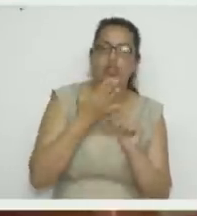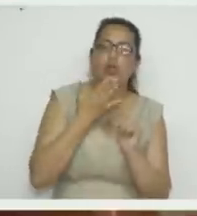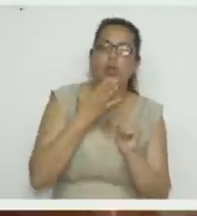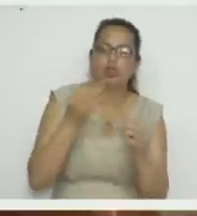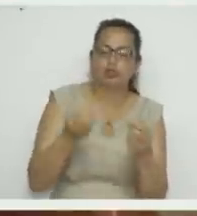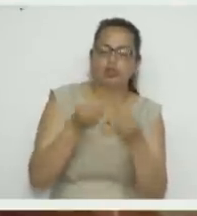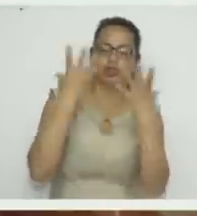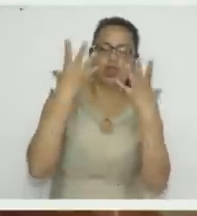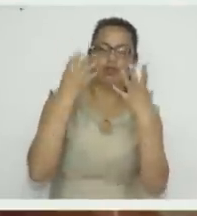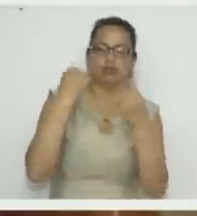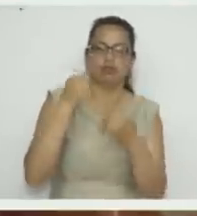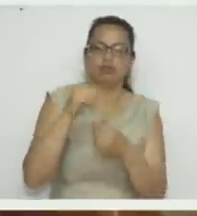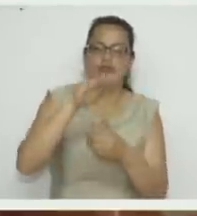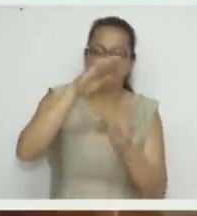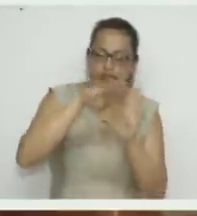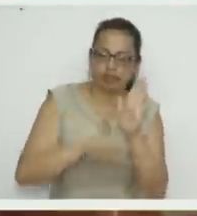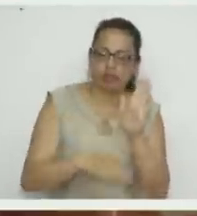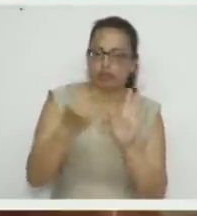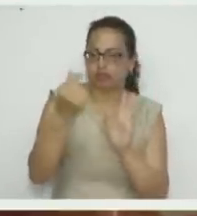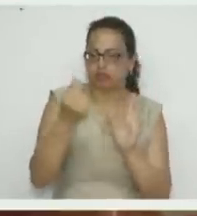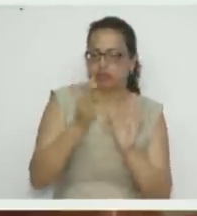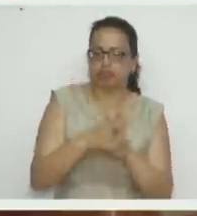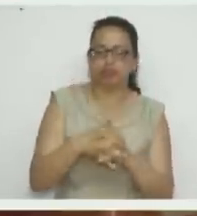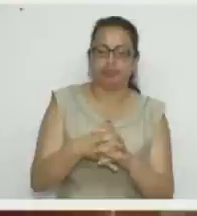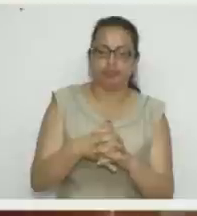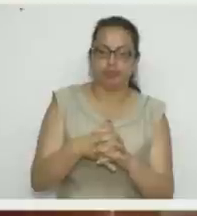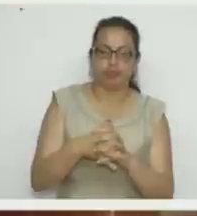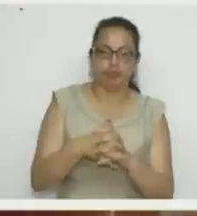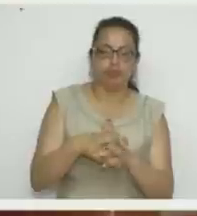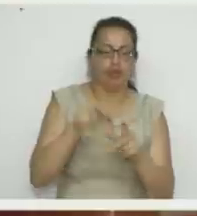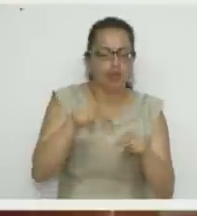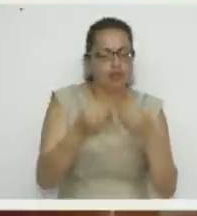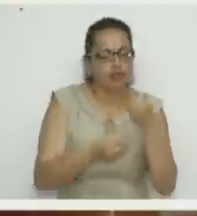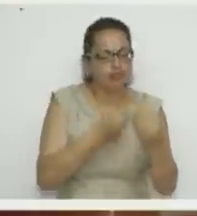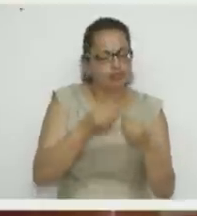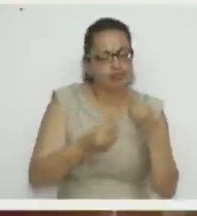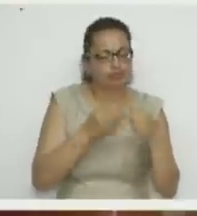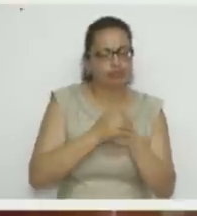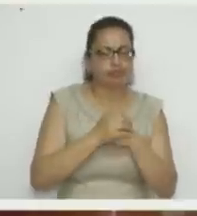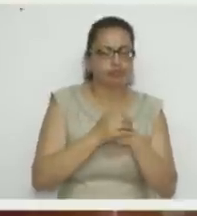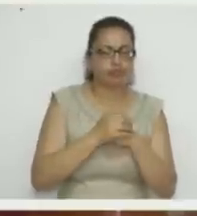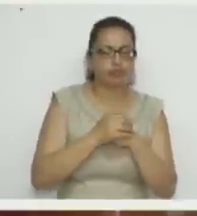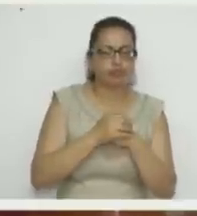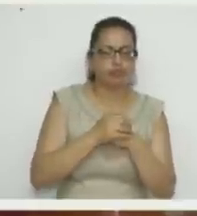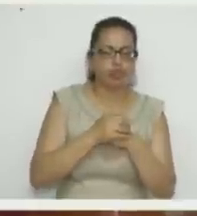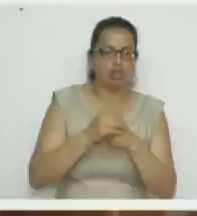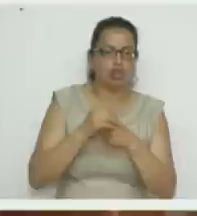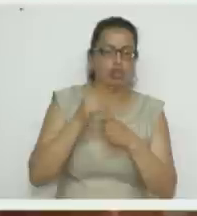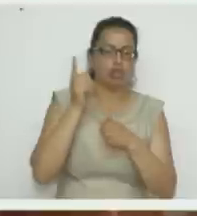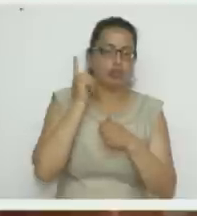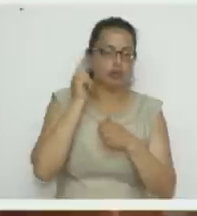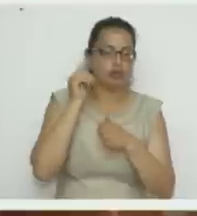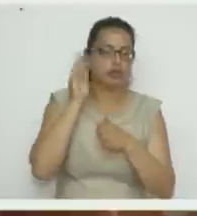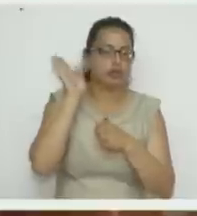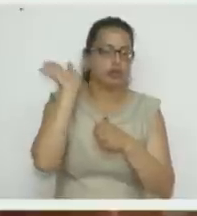que se usan ahí, pues, son económicos. ¿Ahí qué estamos haciendo? Acá estamos haciendo las orejitas. Hoy decidí usar el pincel